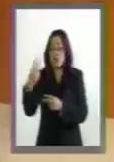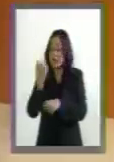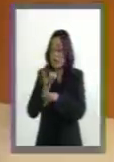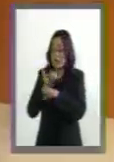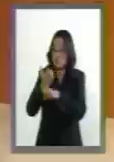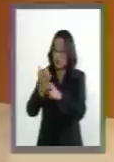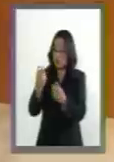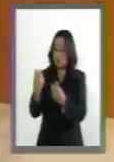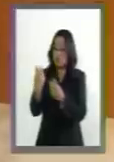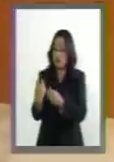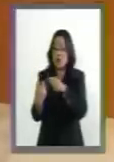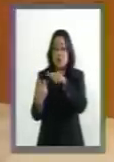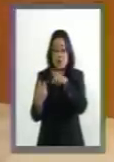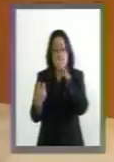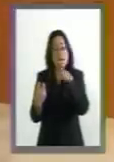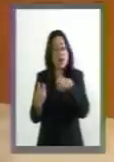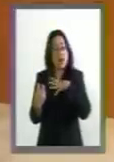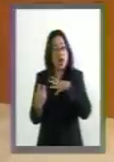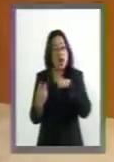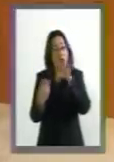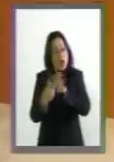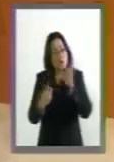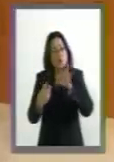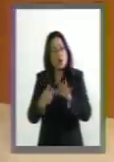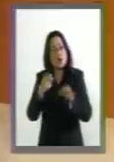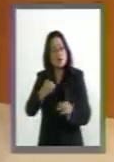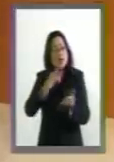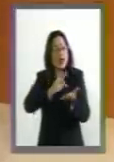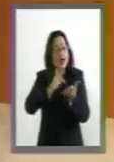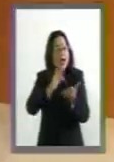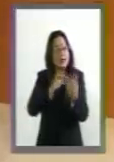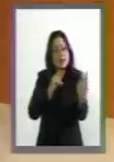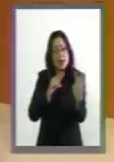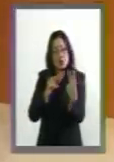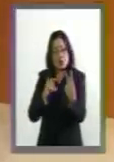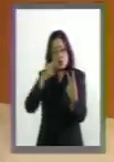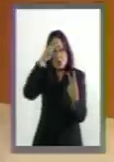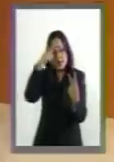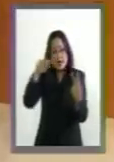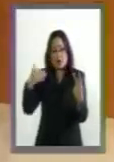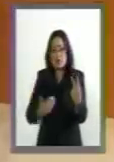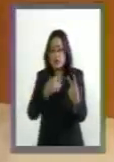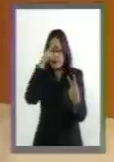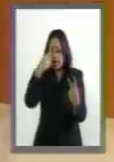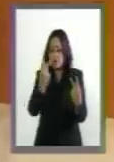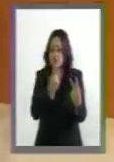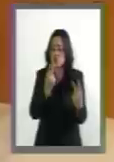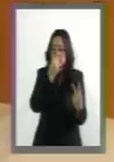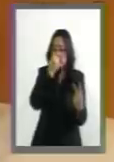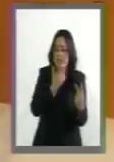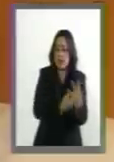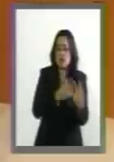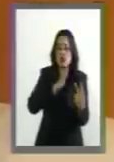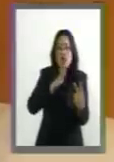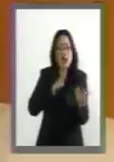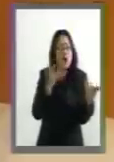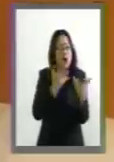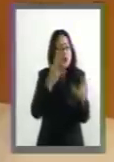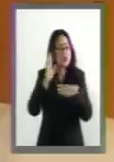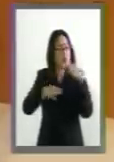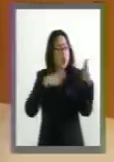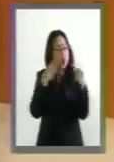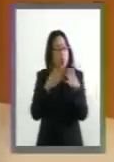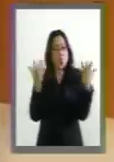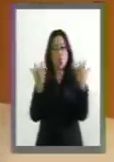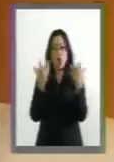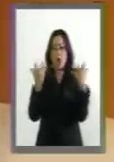que agradecía a este par de funcionarios mexicanos que estaban ya operando a nivel mundial